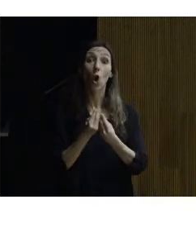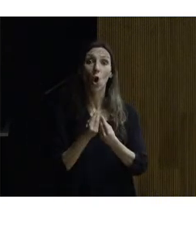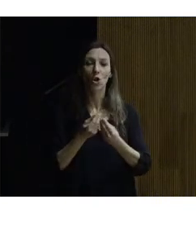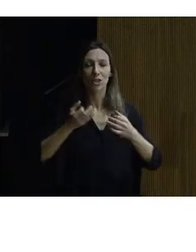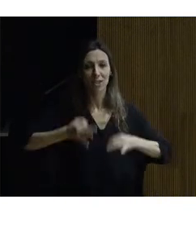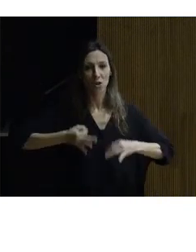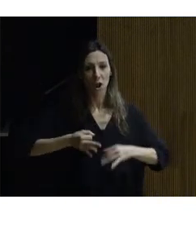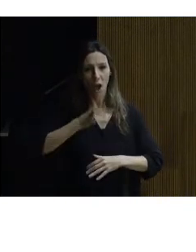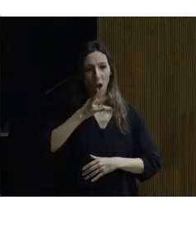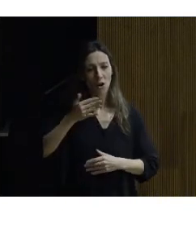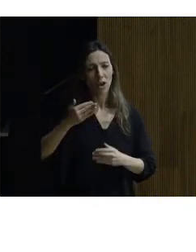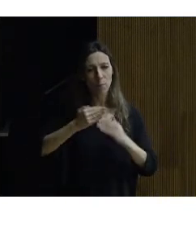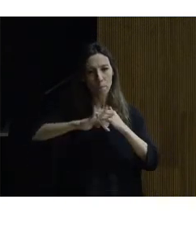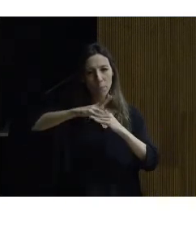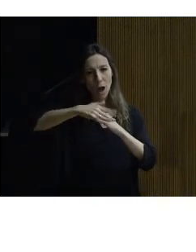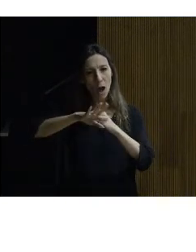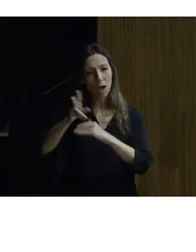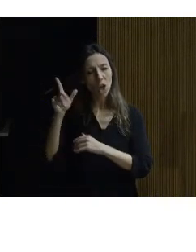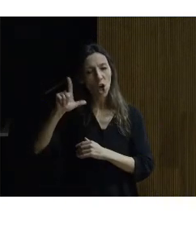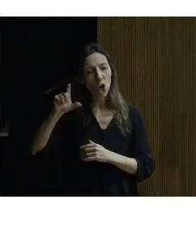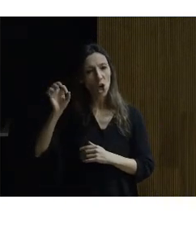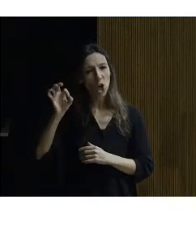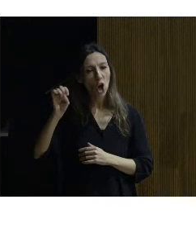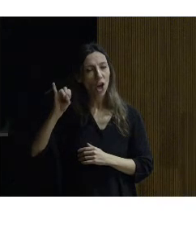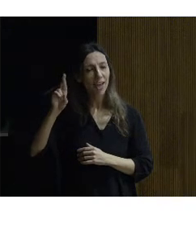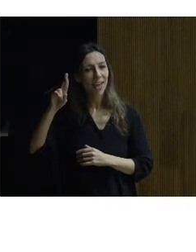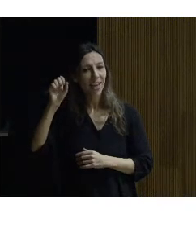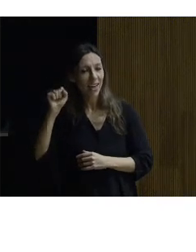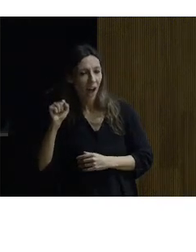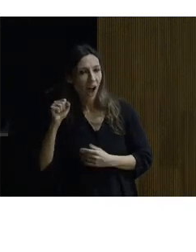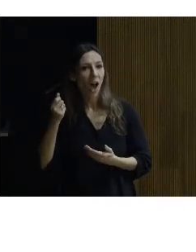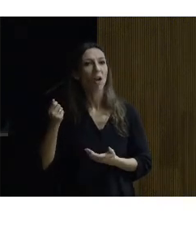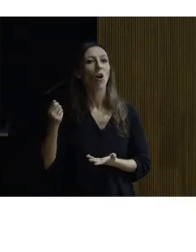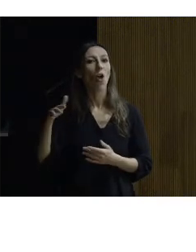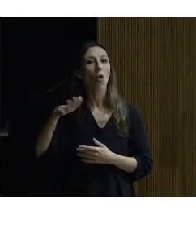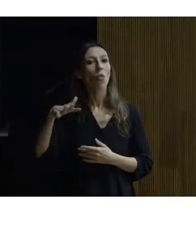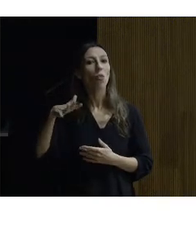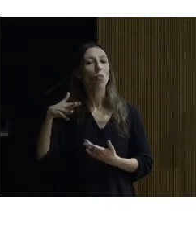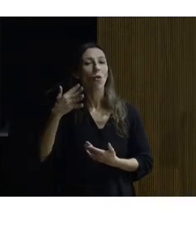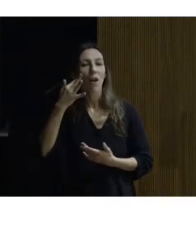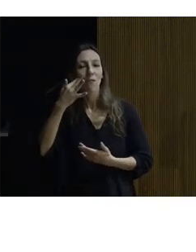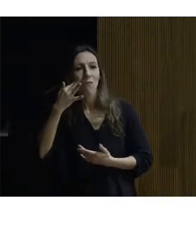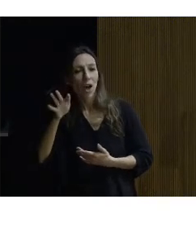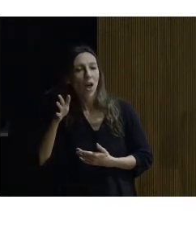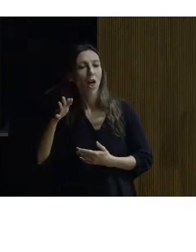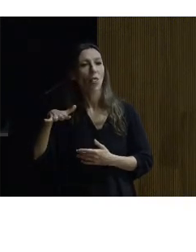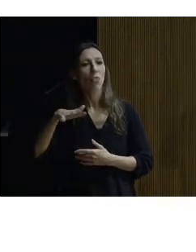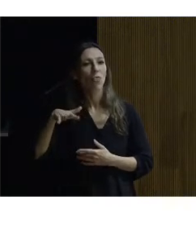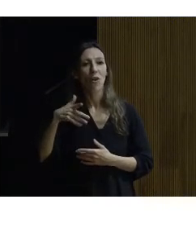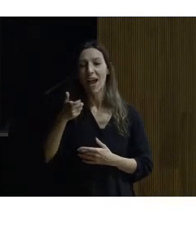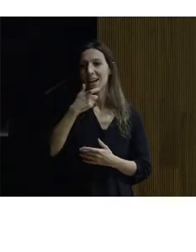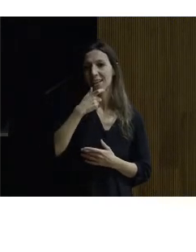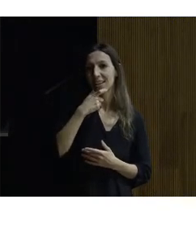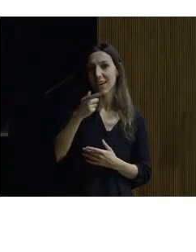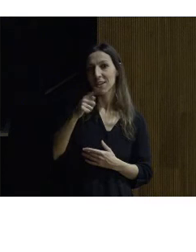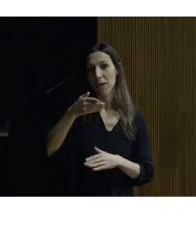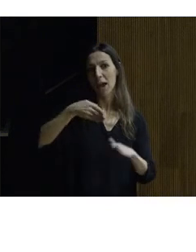valle de Loira vamos a ir a Burdeos por supuesto vamos a ir a Inglaterra también con permiso de los ingleses vamos a ver la accesibilidad